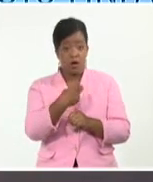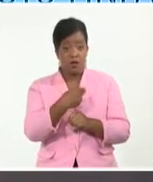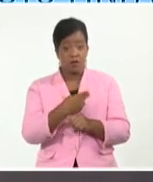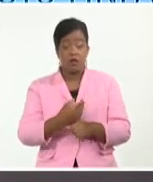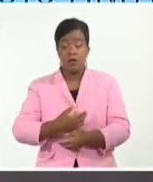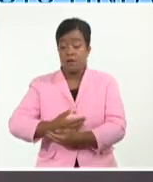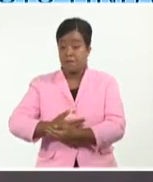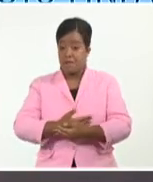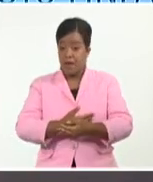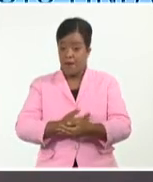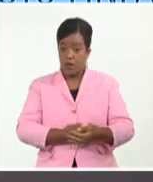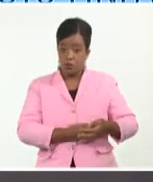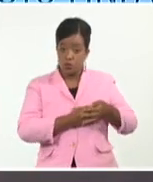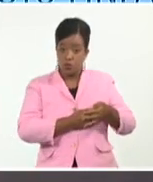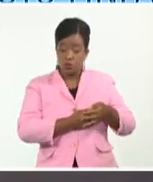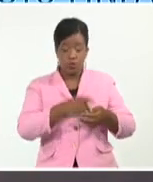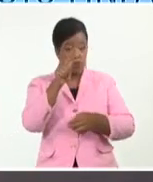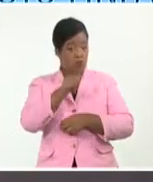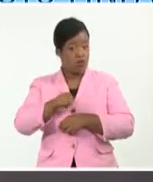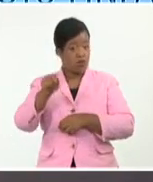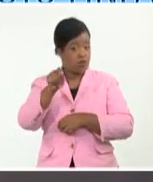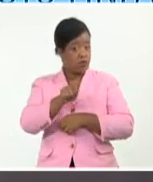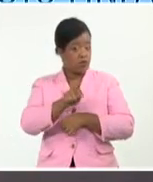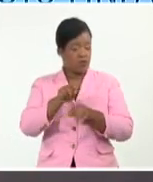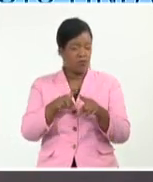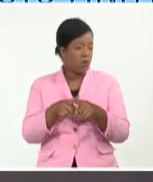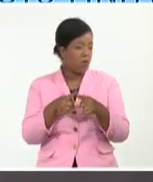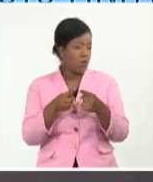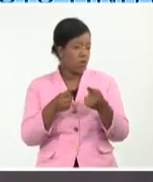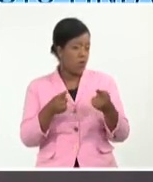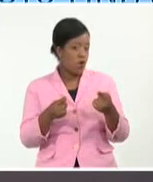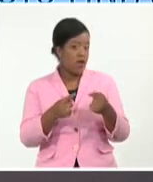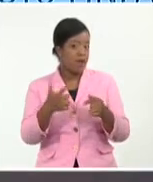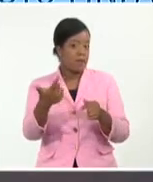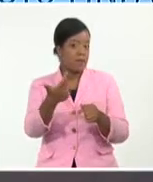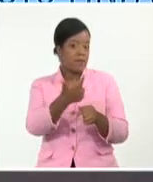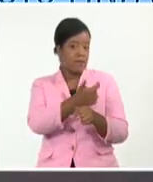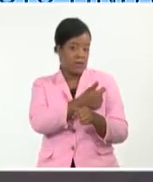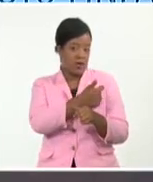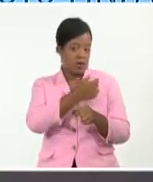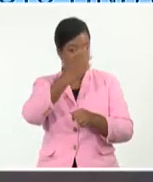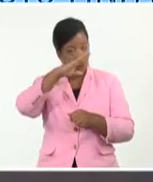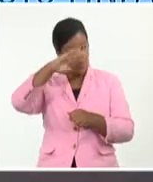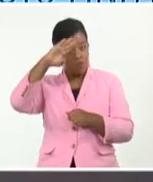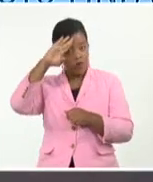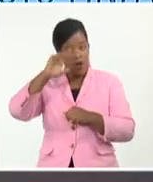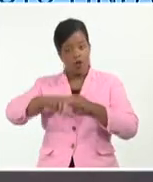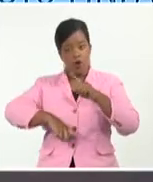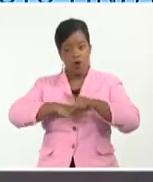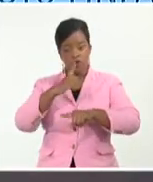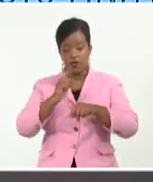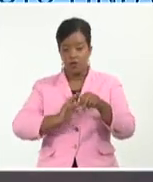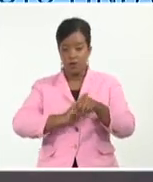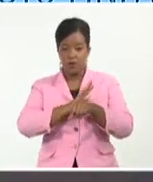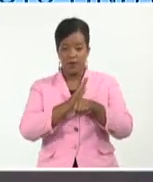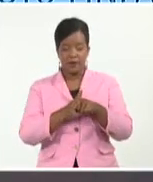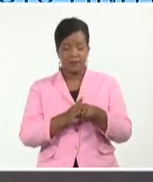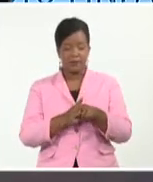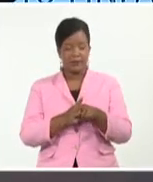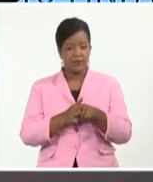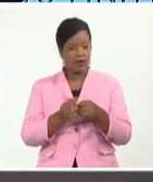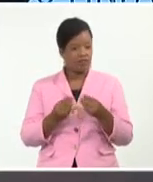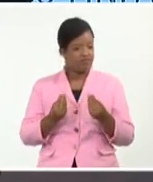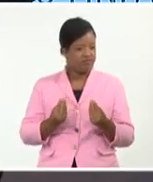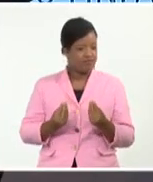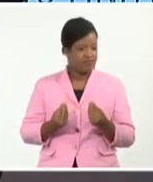materna para recibir o por recibir algunos de los candidatos vacunales cubanos contra la COVID-19. Para que el